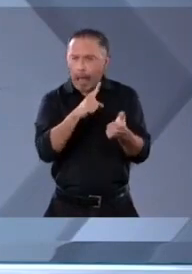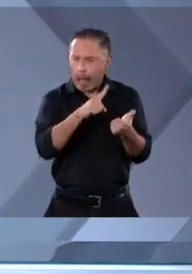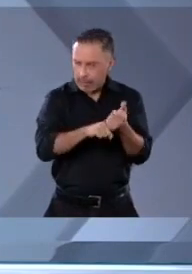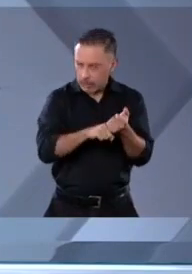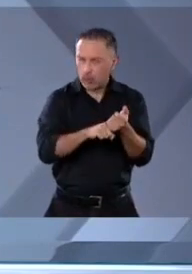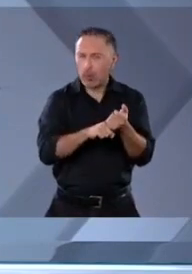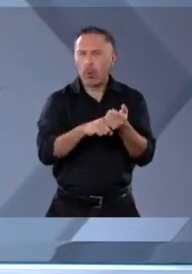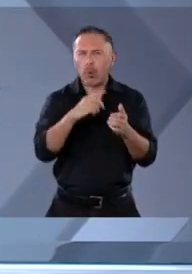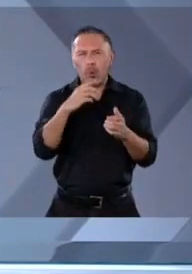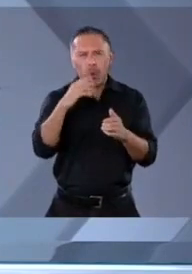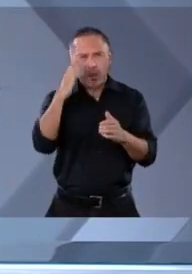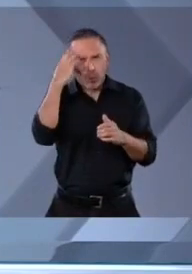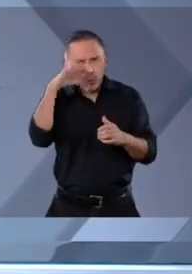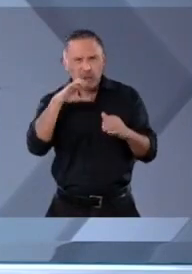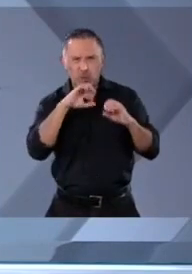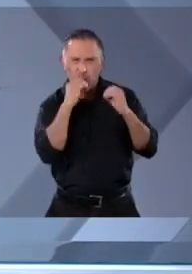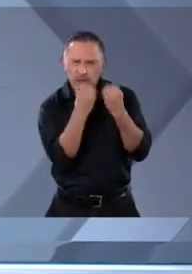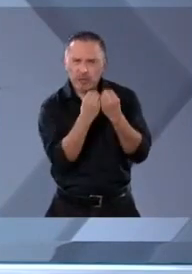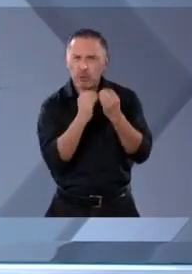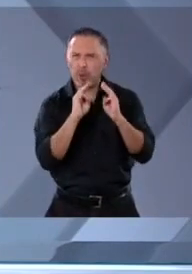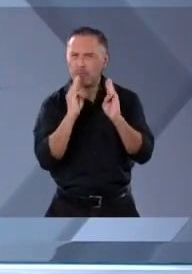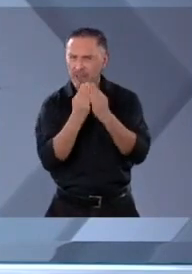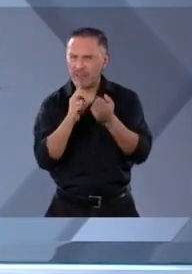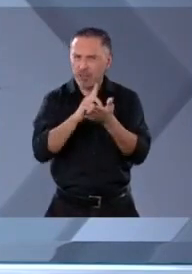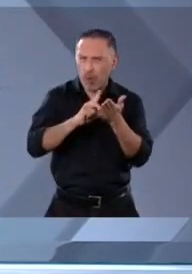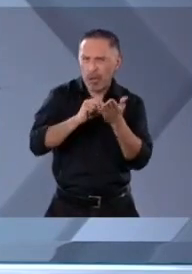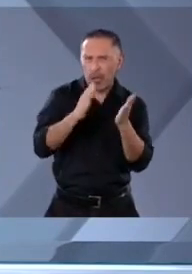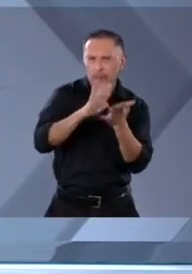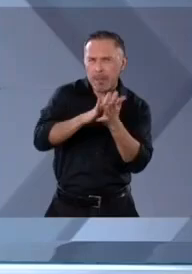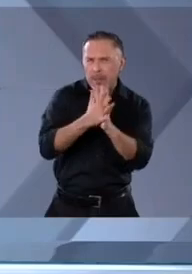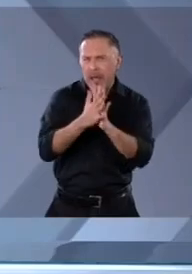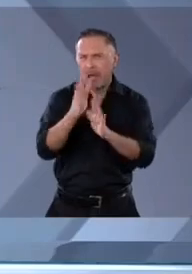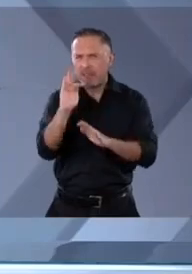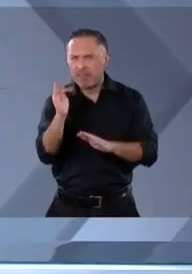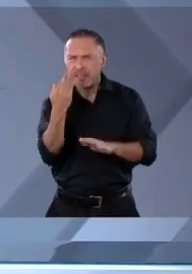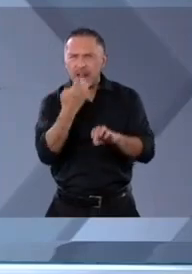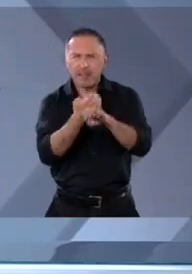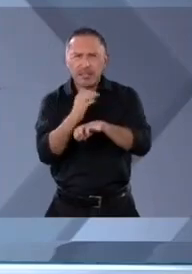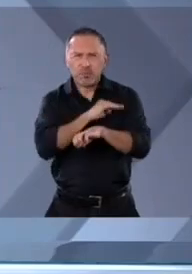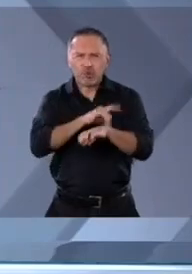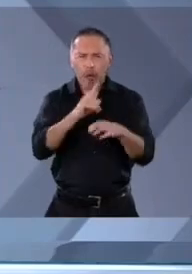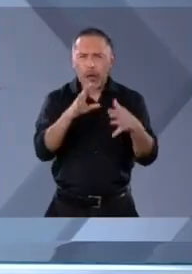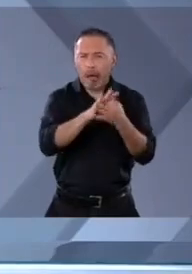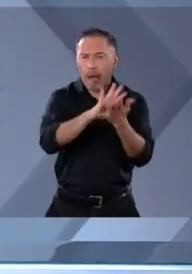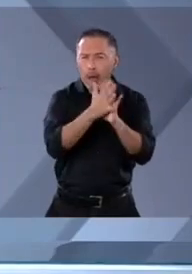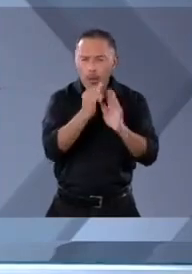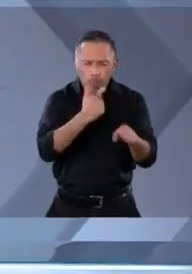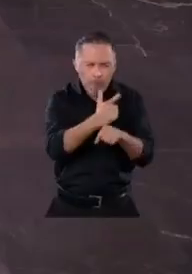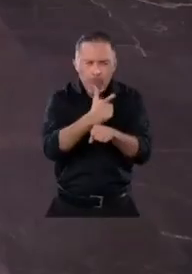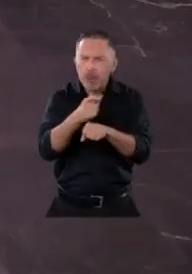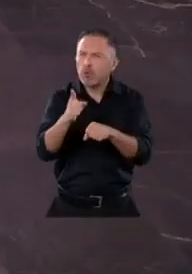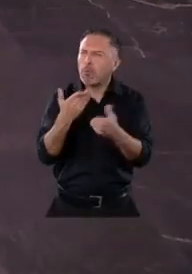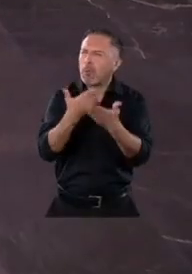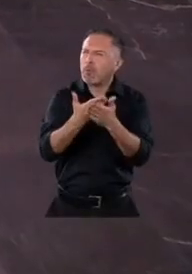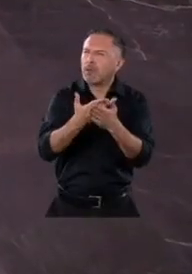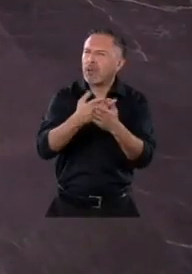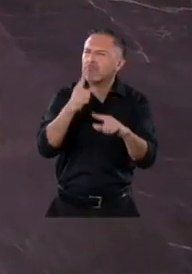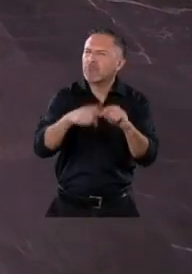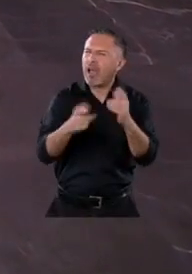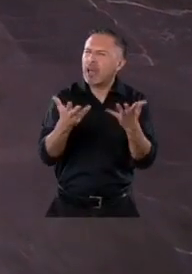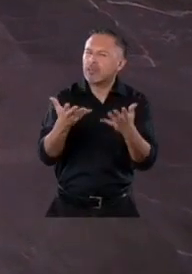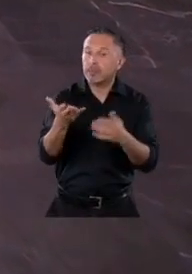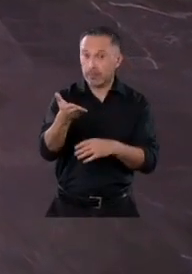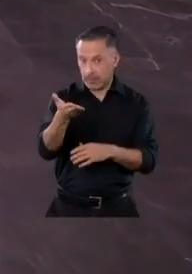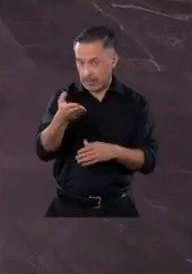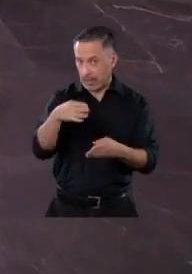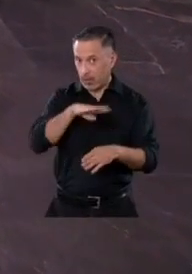criminales con autoridades de los tres poderes y en todos los niveles? ¿Quién quiera tomar la palabra? Claudia Sheinbaum. Como lo hicimos en la Ciudad de México. Por cierto,